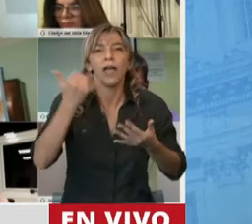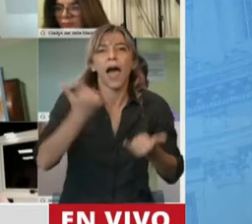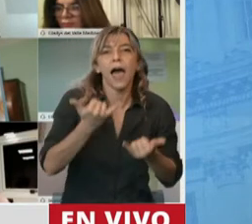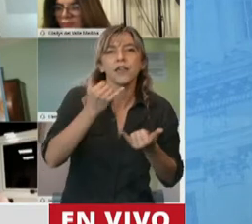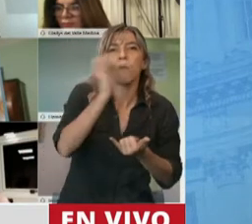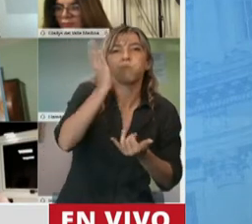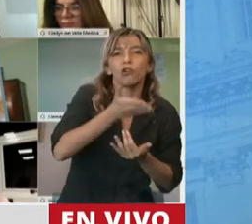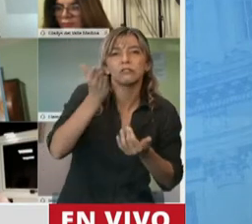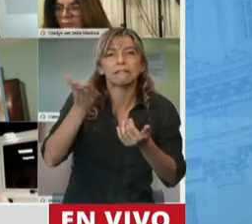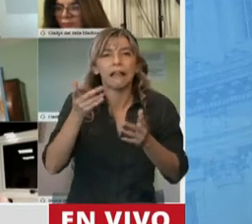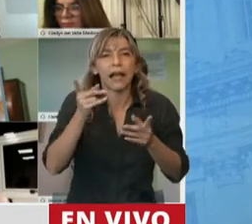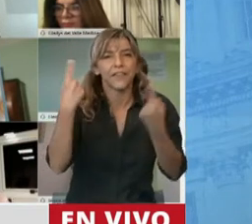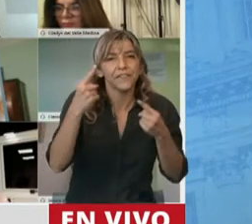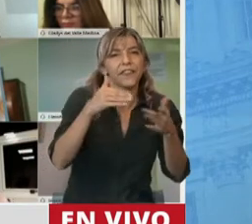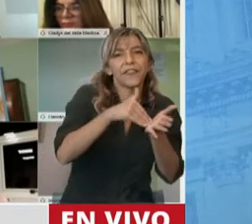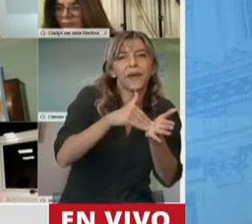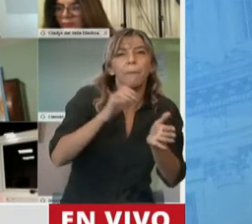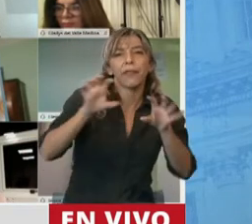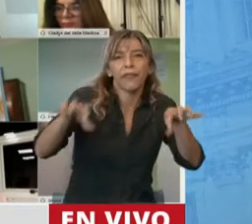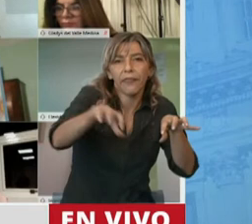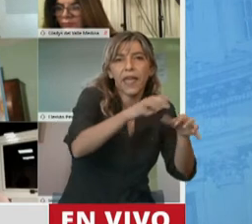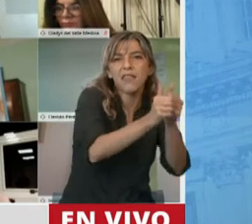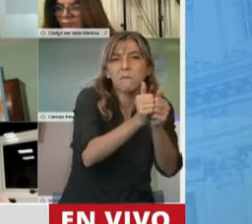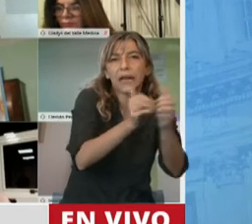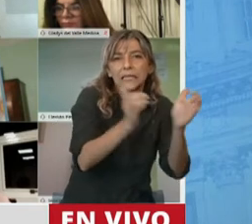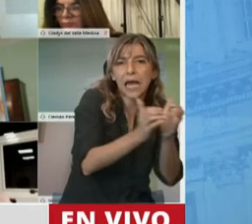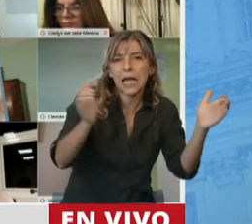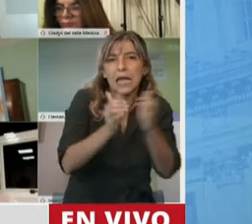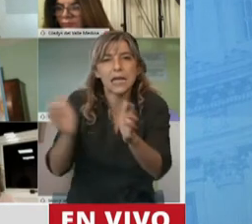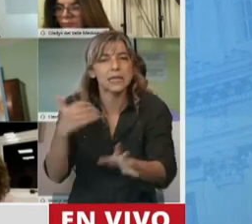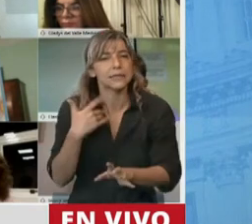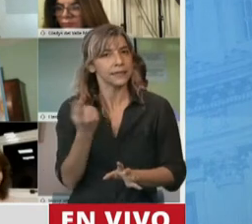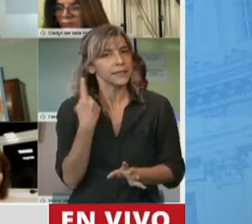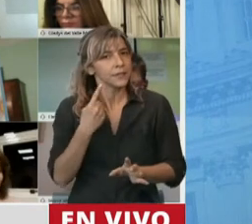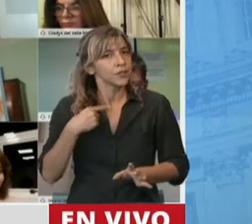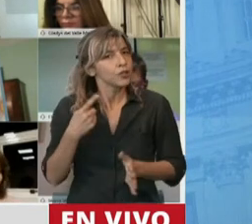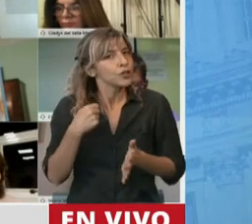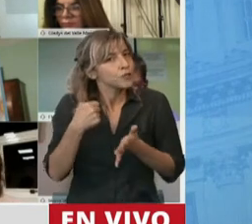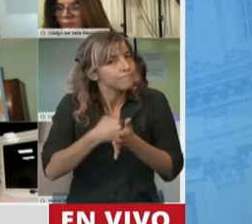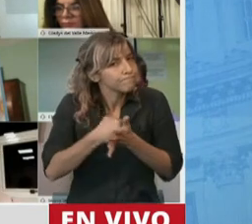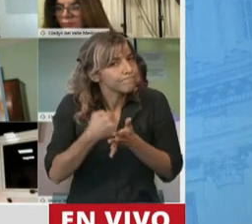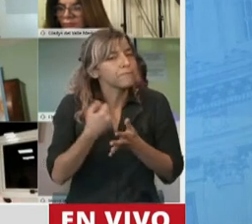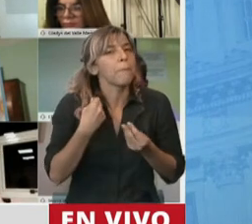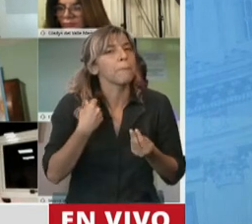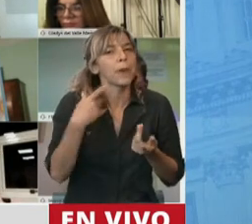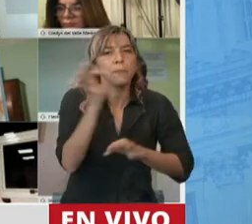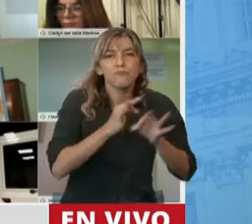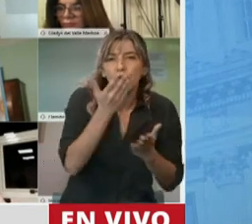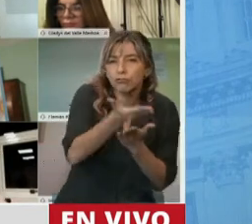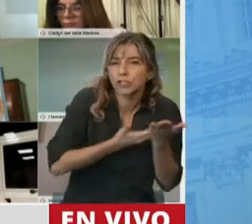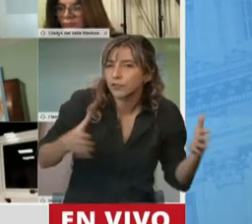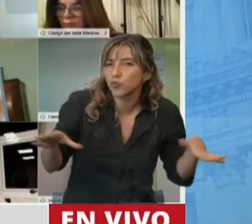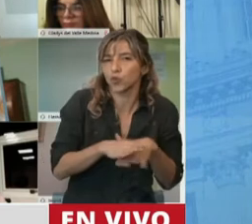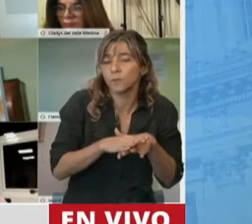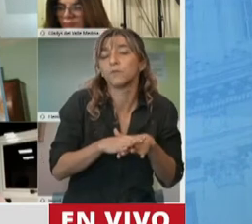¿Faltan cosas? Claro que sí, y vamos a insistir, tanto en particular como en otros proyectos, porque si en una